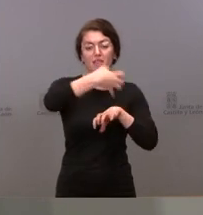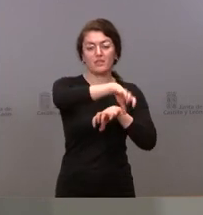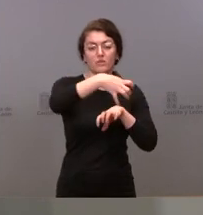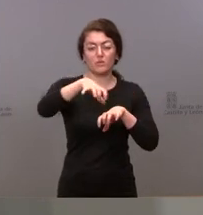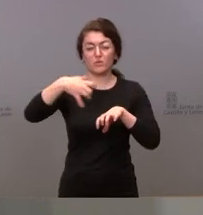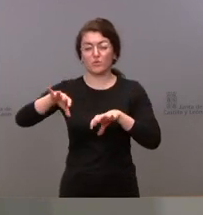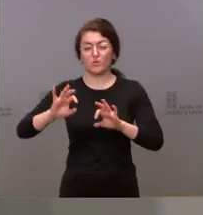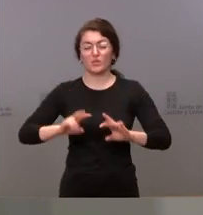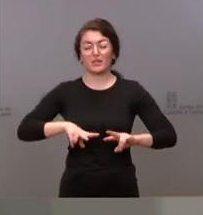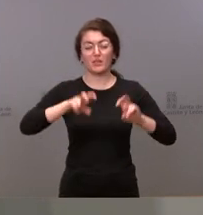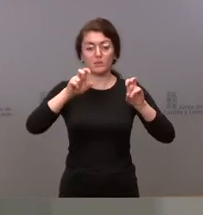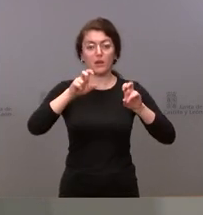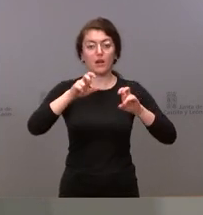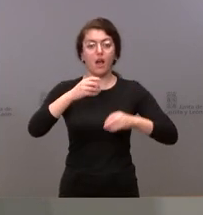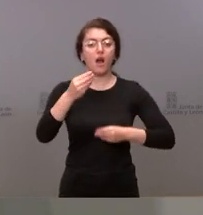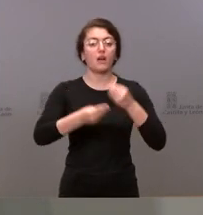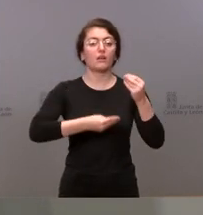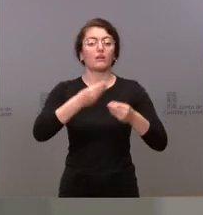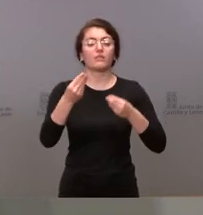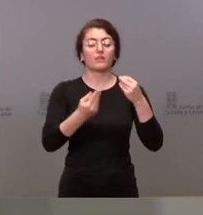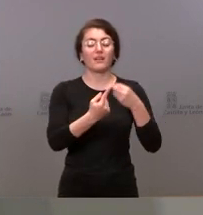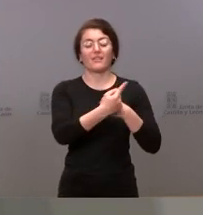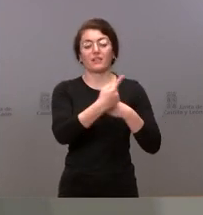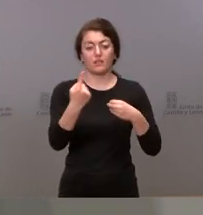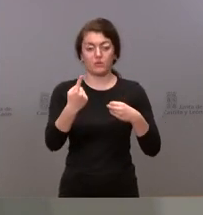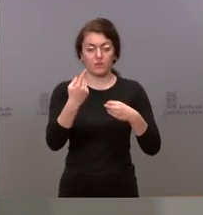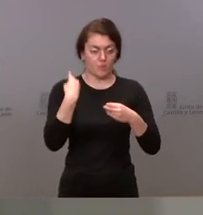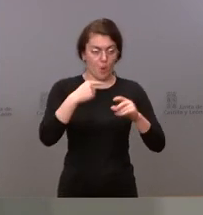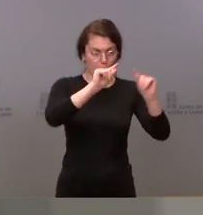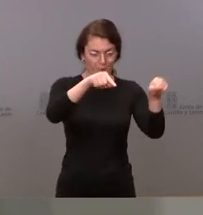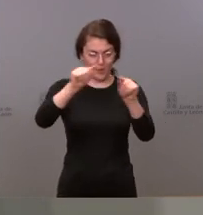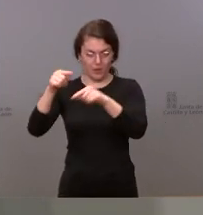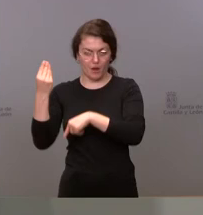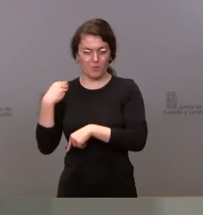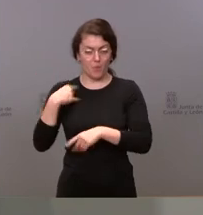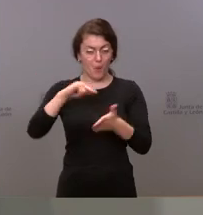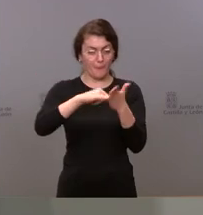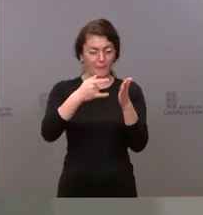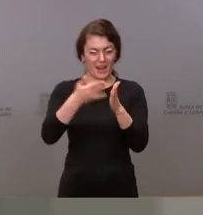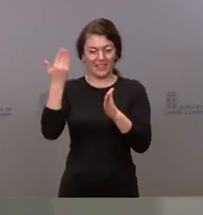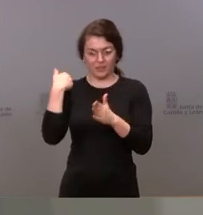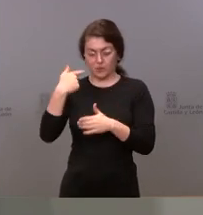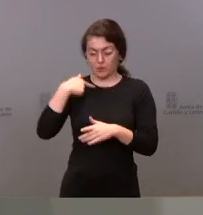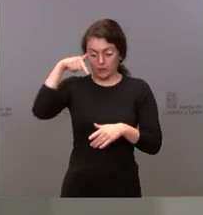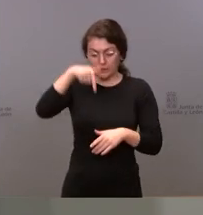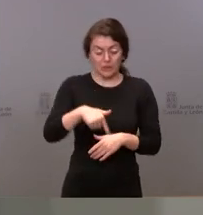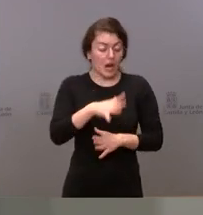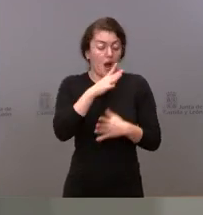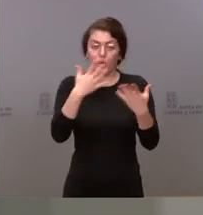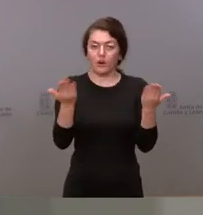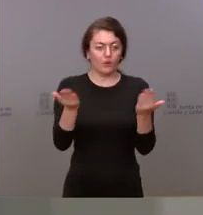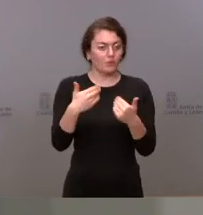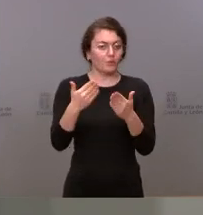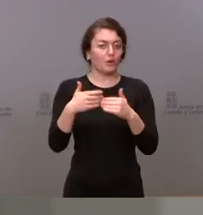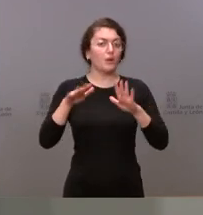ejecución de cada una de por provincias del plan anterior yo en este momento no lo dispongo pero se lo